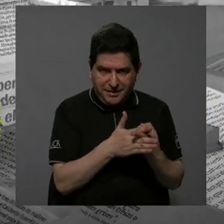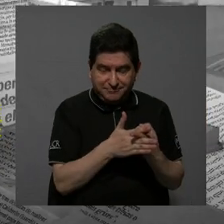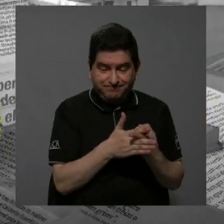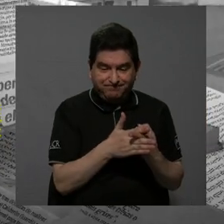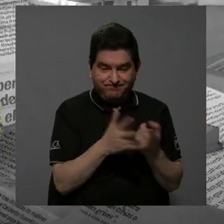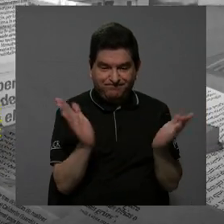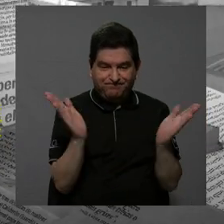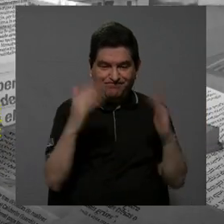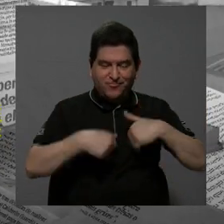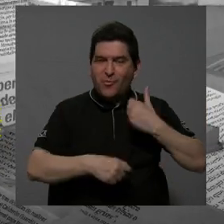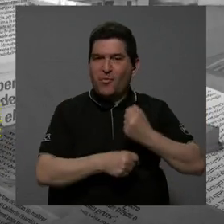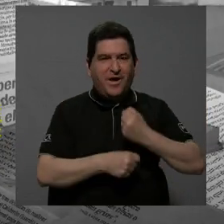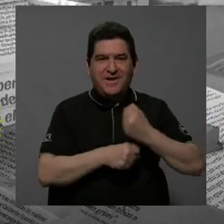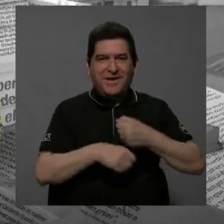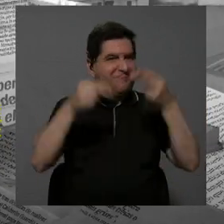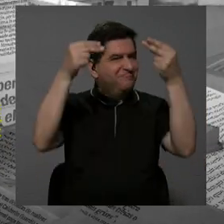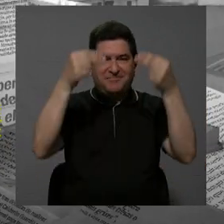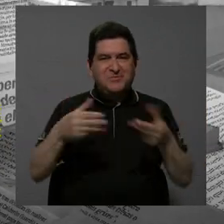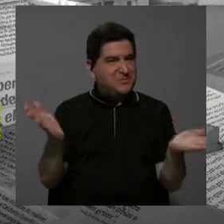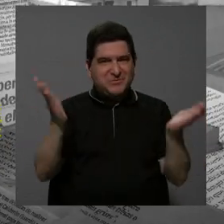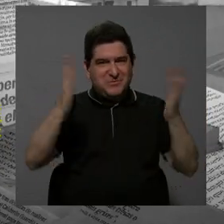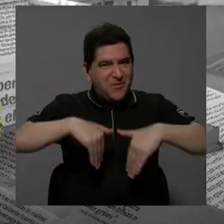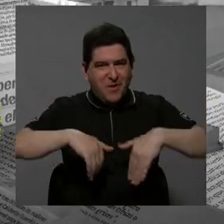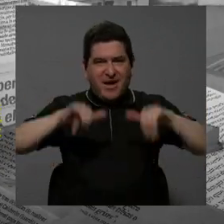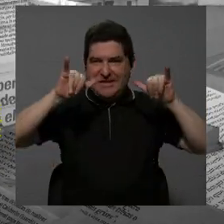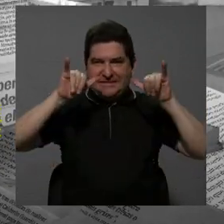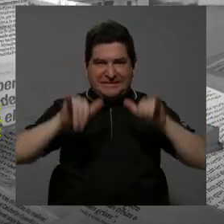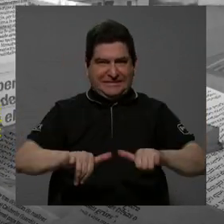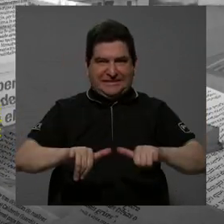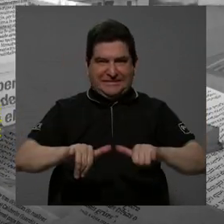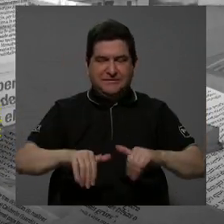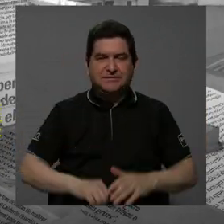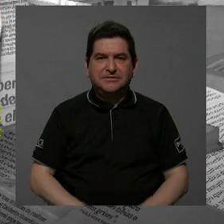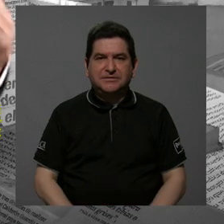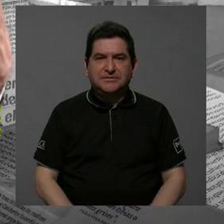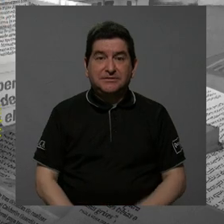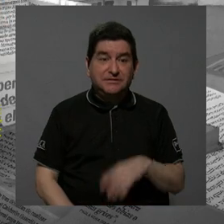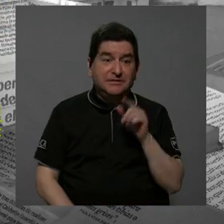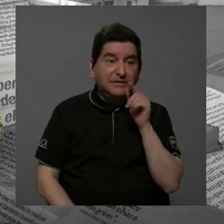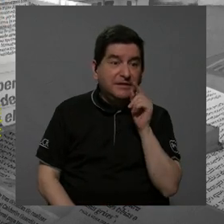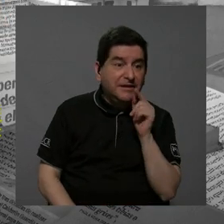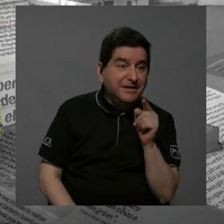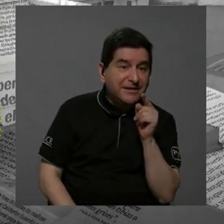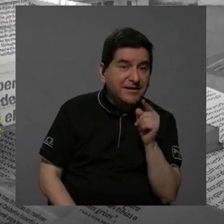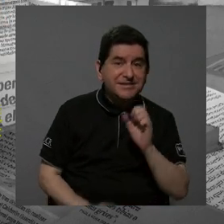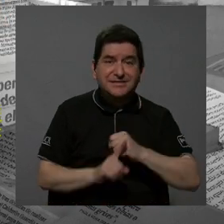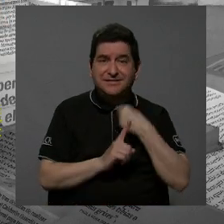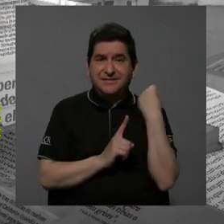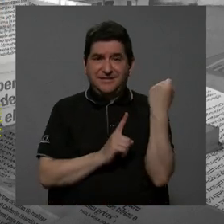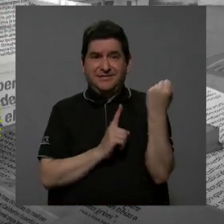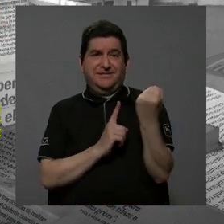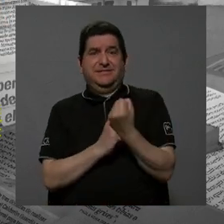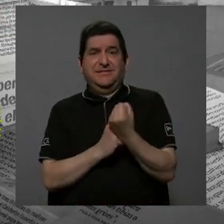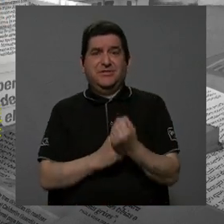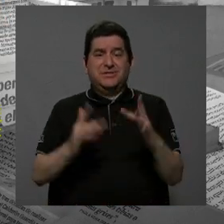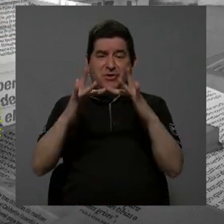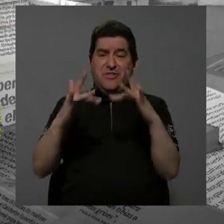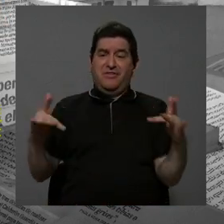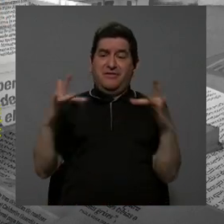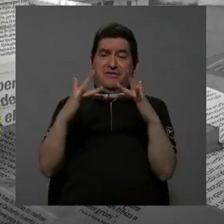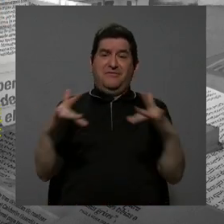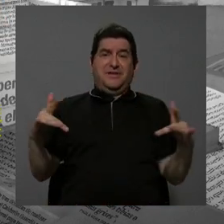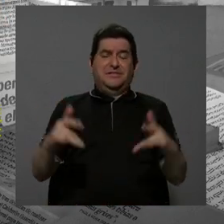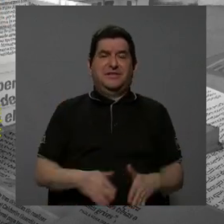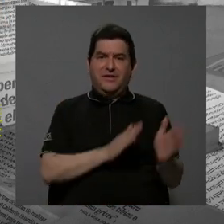no hay esfuerzo o no hay presupuesto que sostenga este vacío que